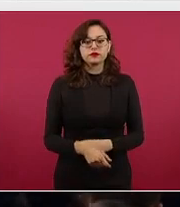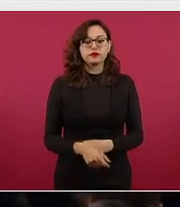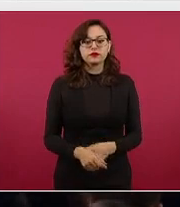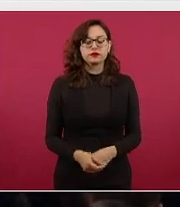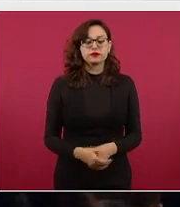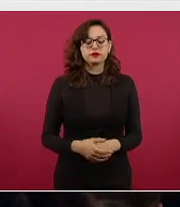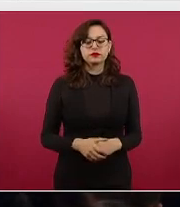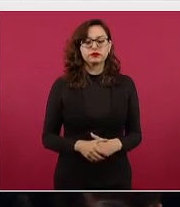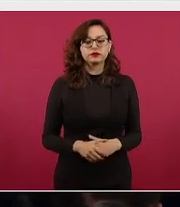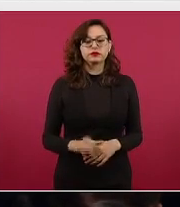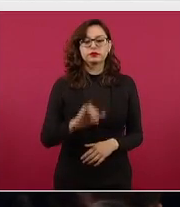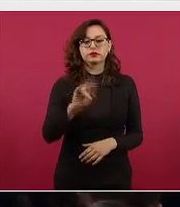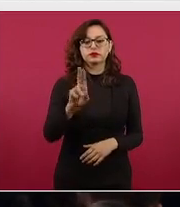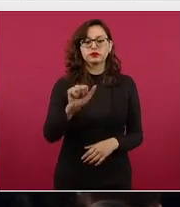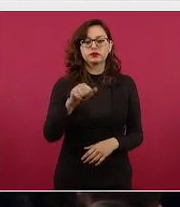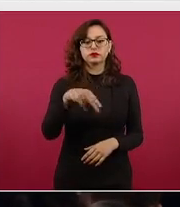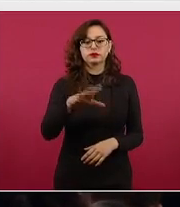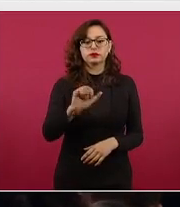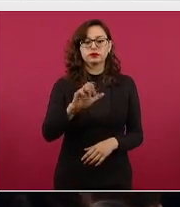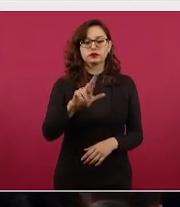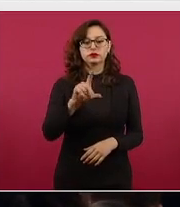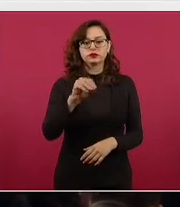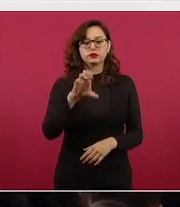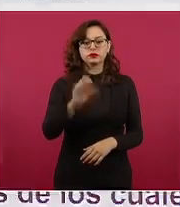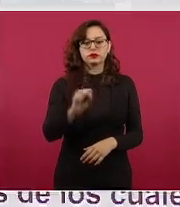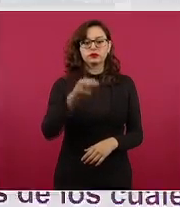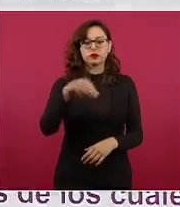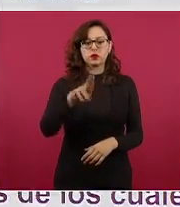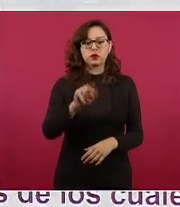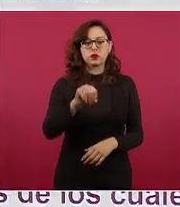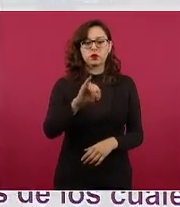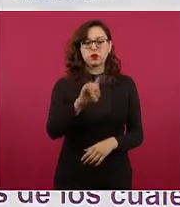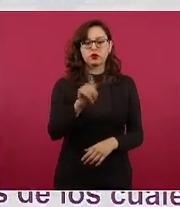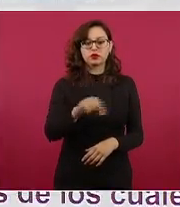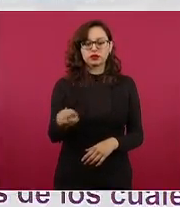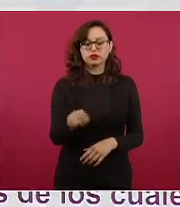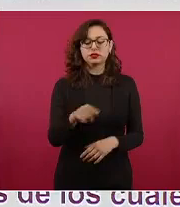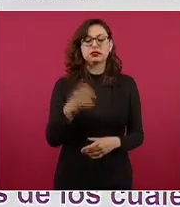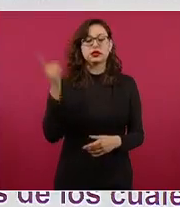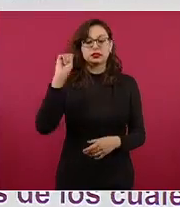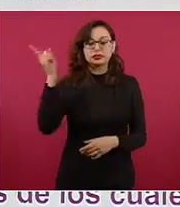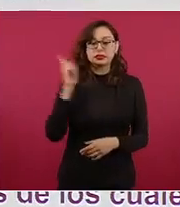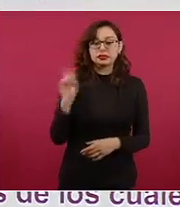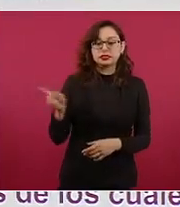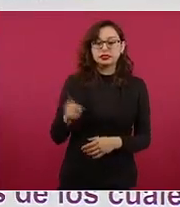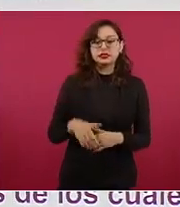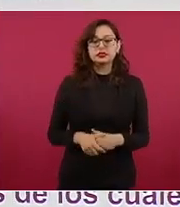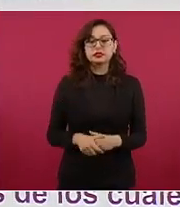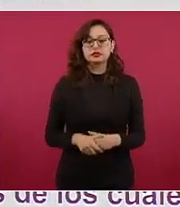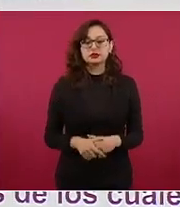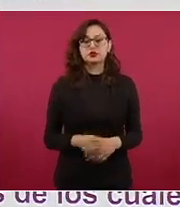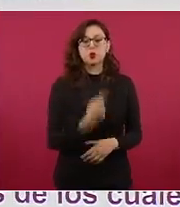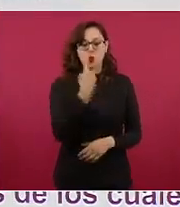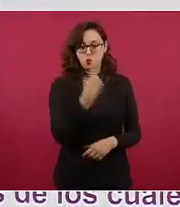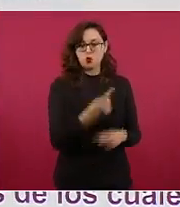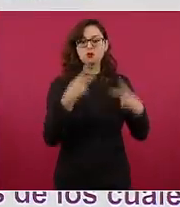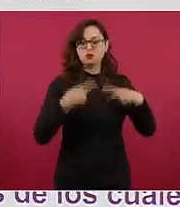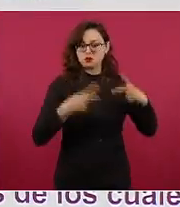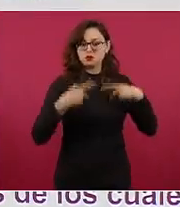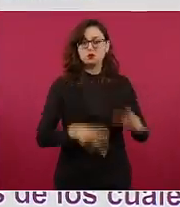Juan Carlos Muñiz un detenido detenido